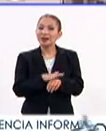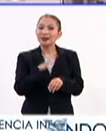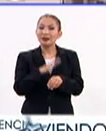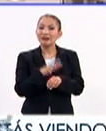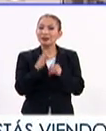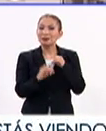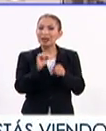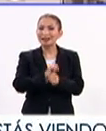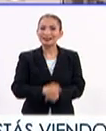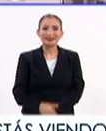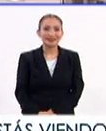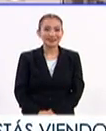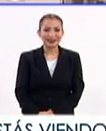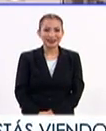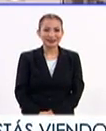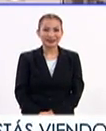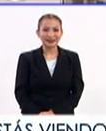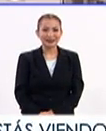tengan un excelente fin de semana.